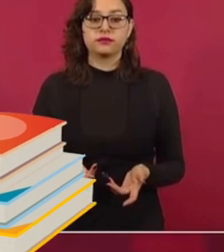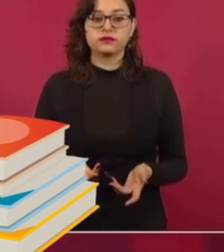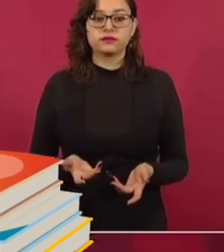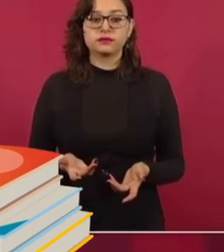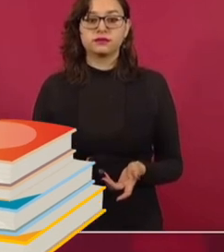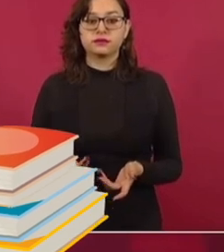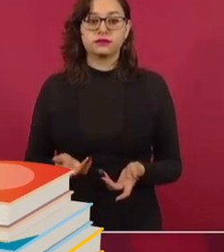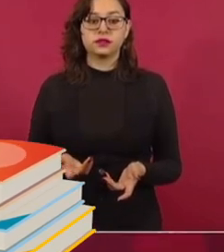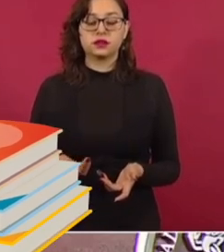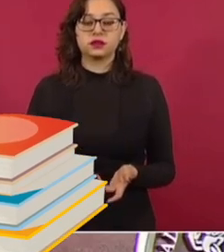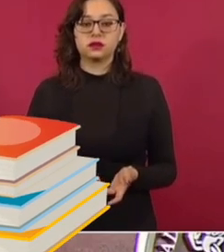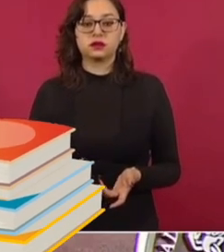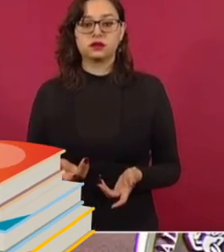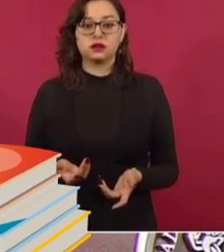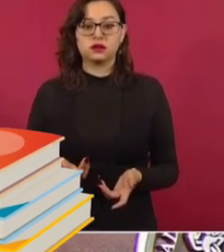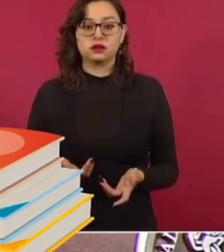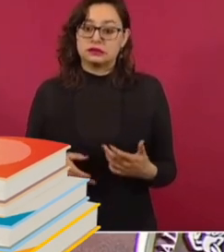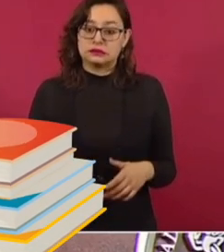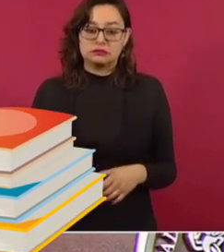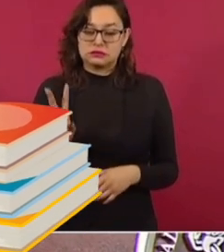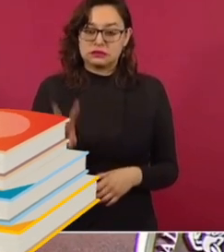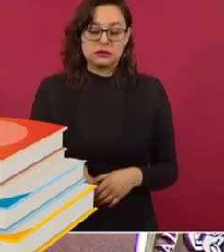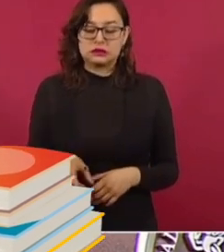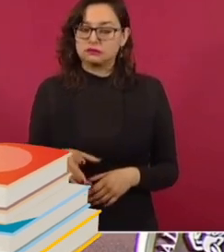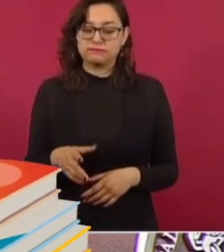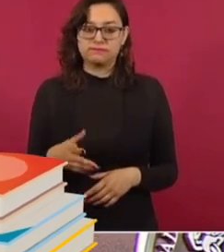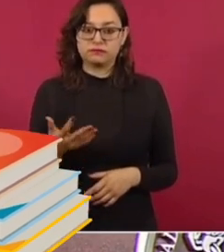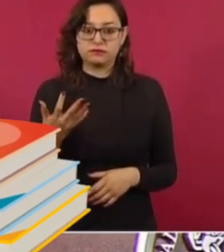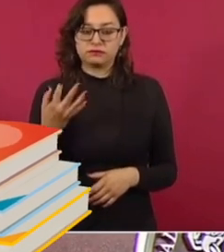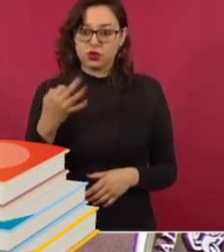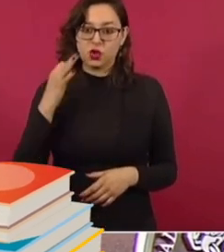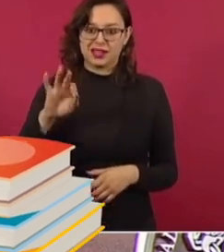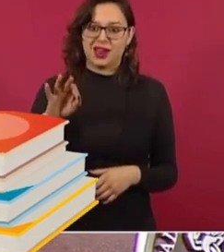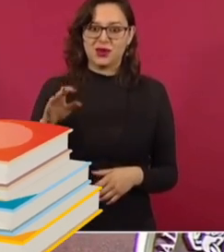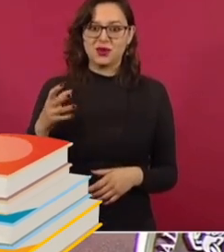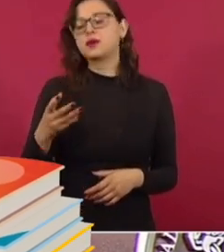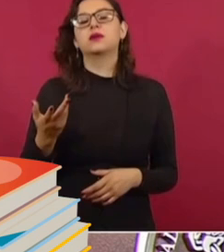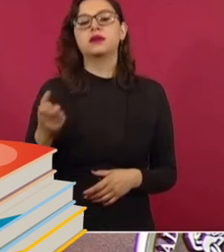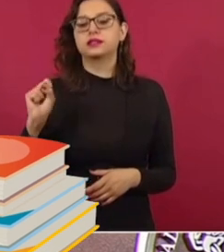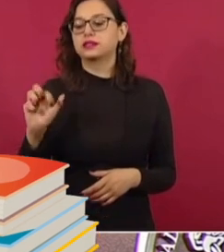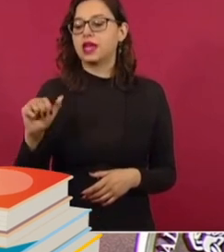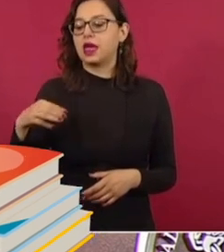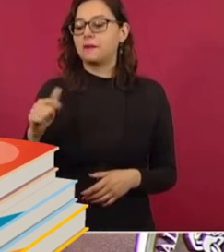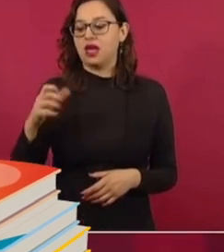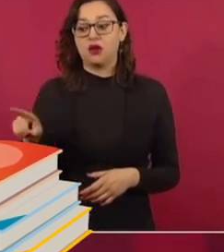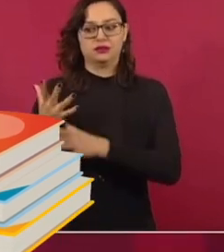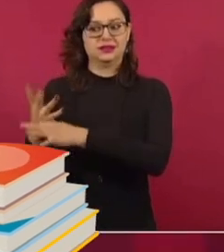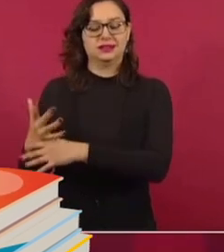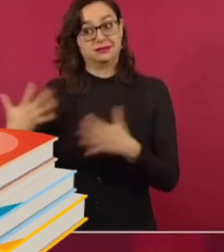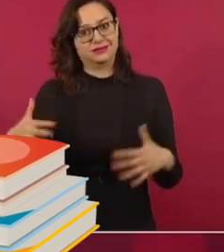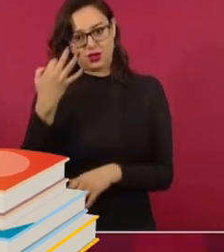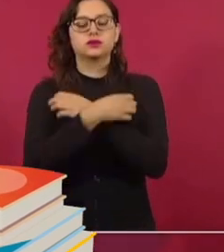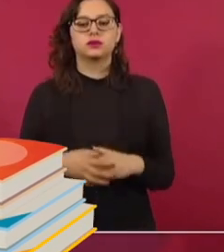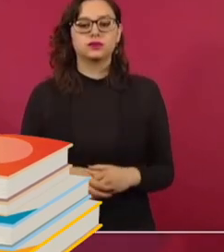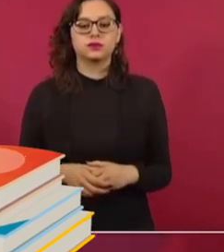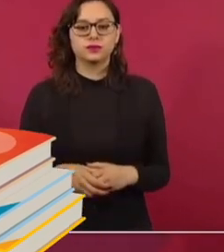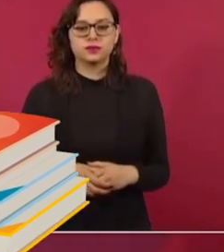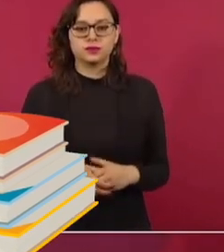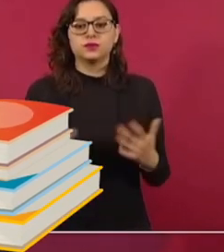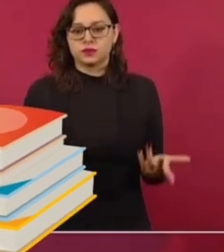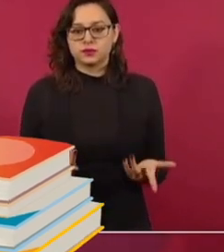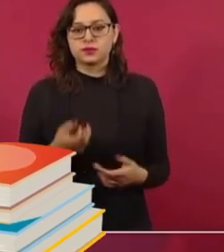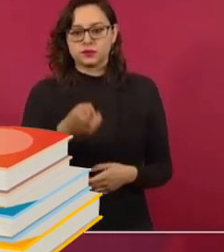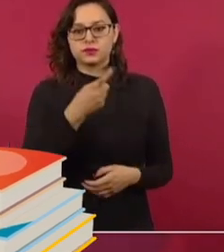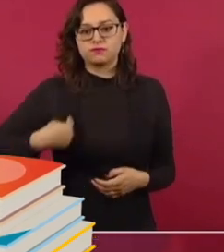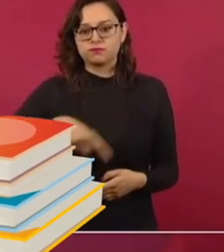Ahora sí que es grosero, ya no vamos a estar hablando de eso. Lo que decía Zaramago sobre la privatización, pero ahí se los dejo de tarea, hablando de educación. Tenemos que